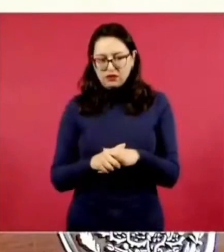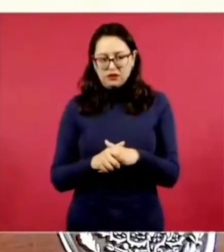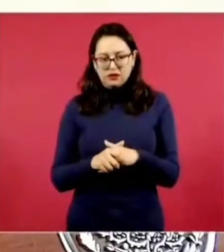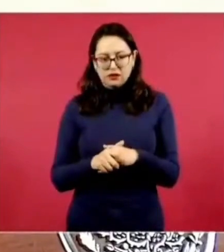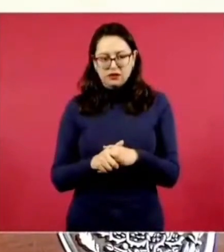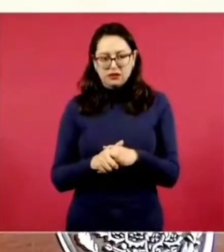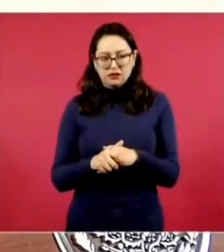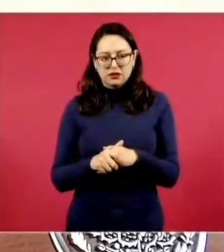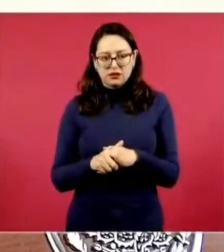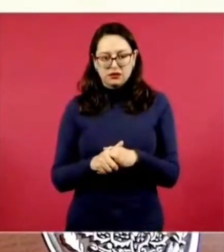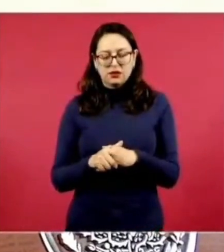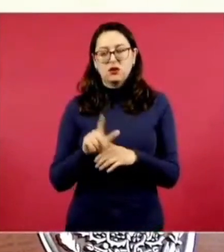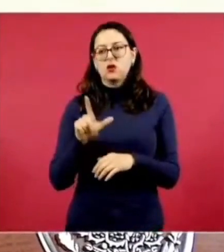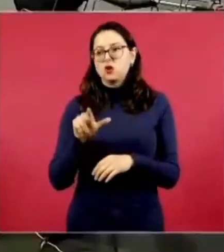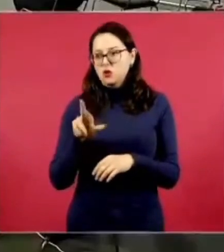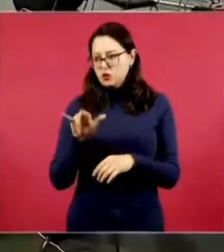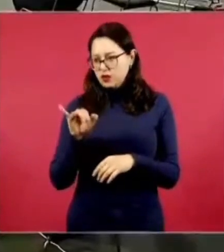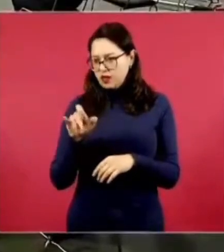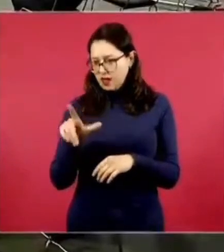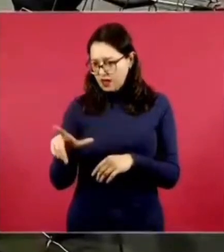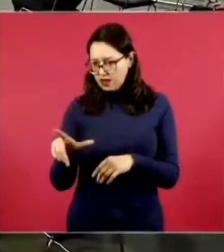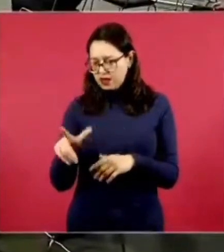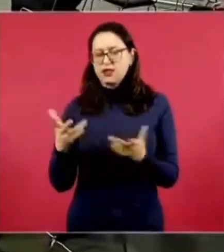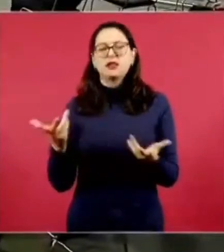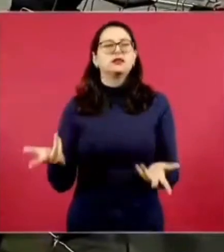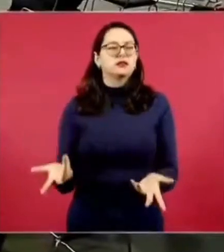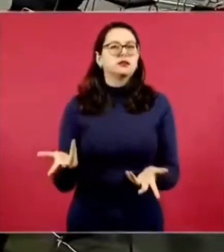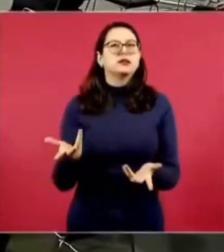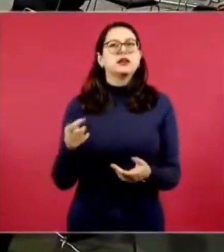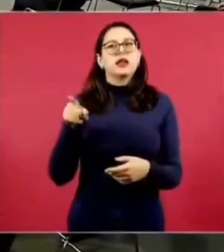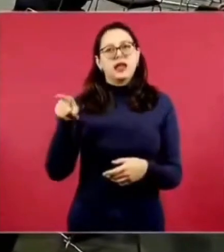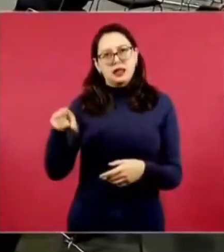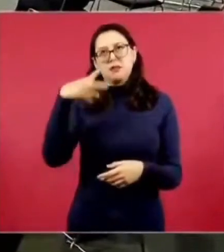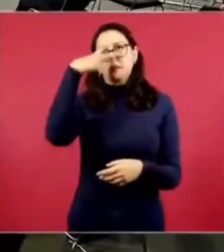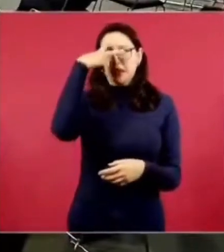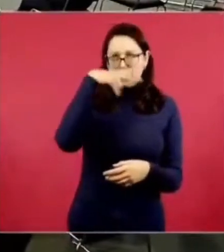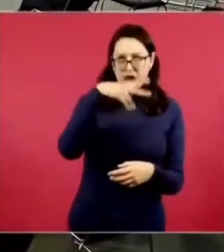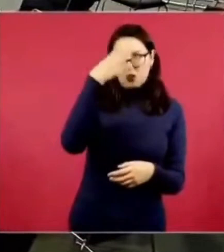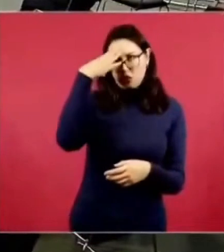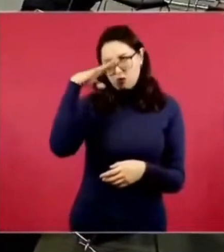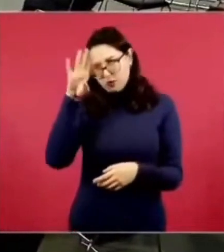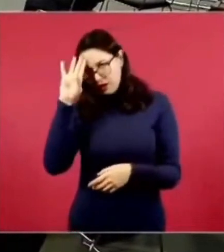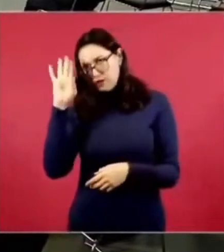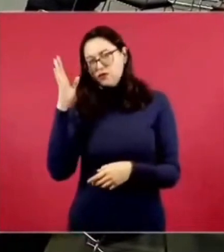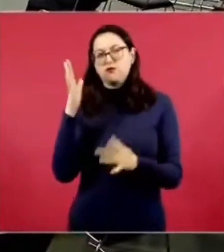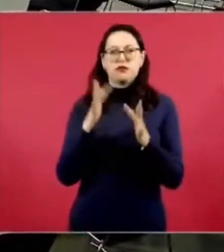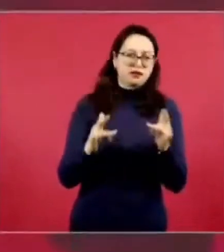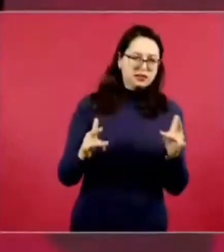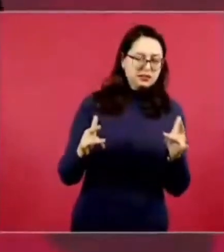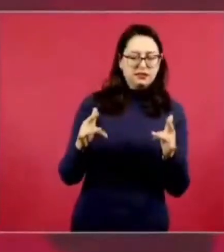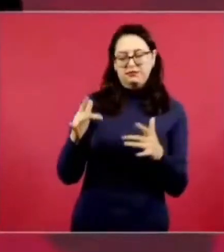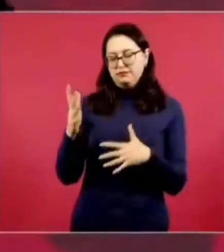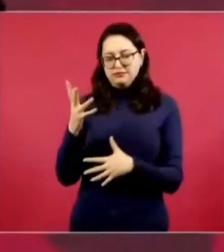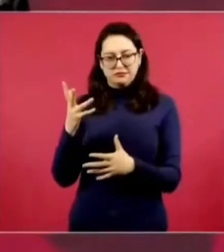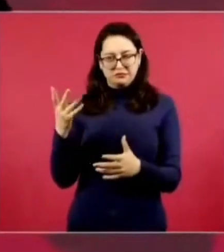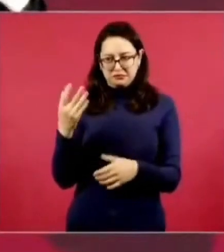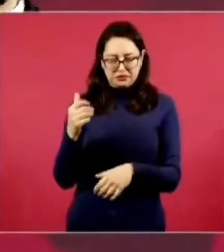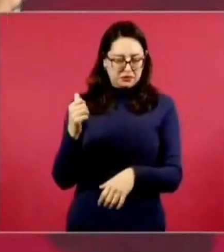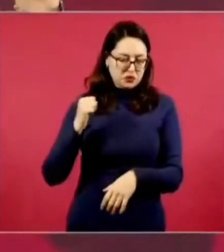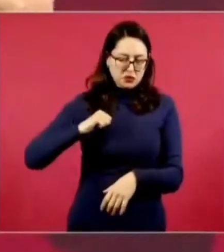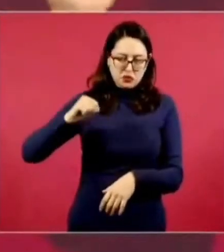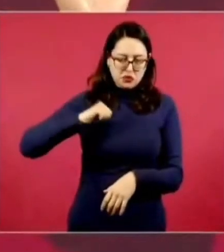era mexicano cubano francés extraordinario arqueólogo